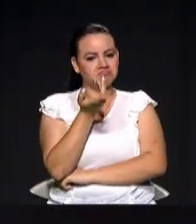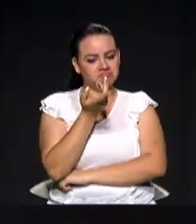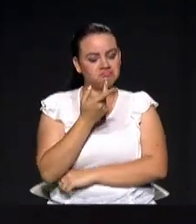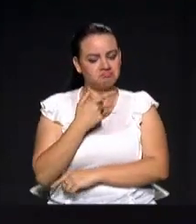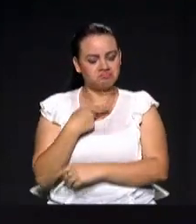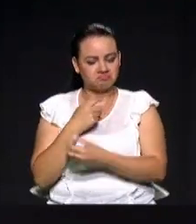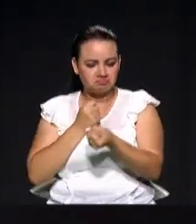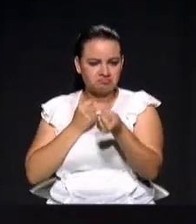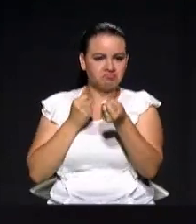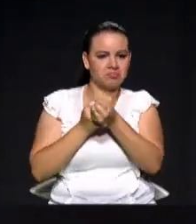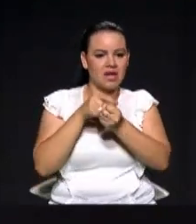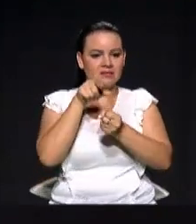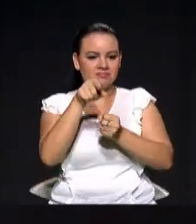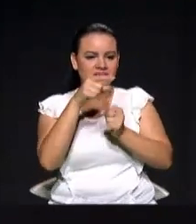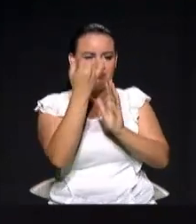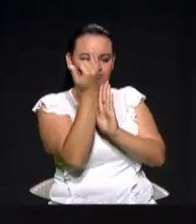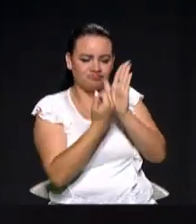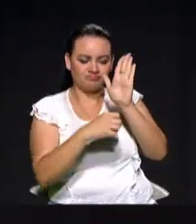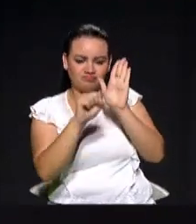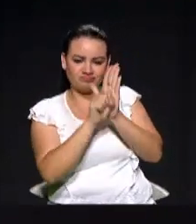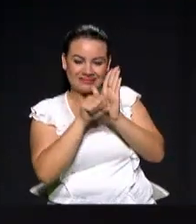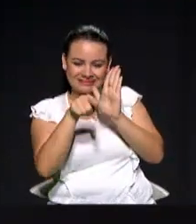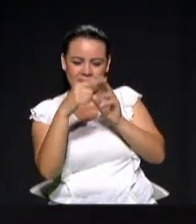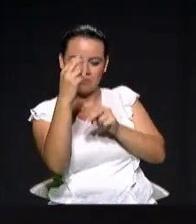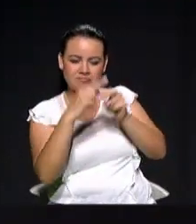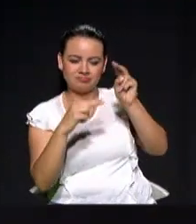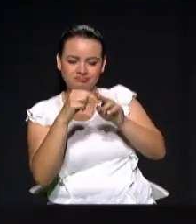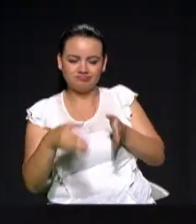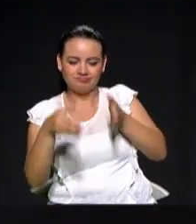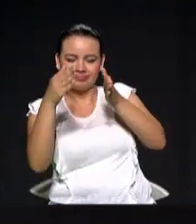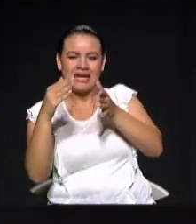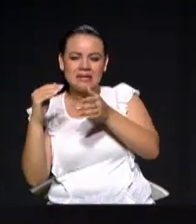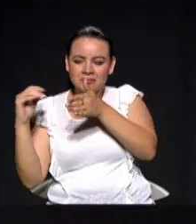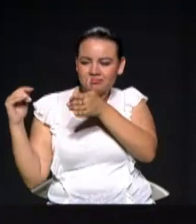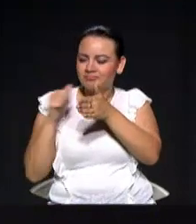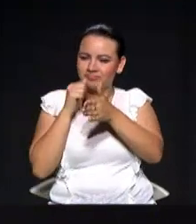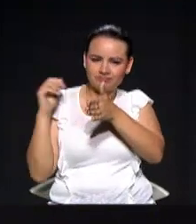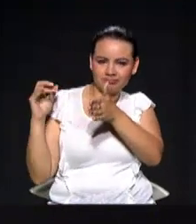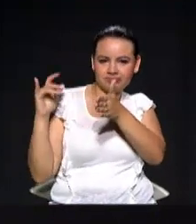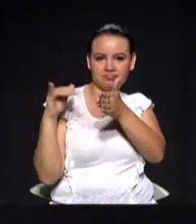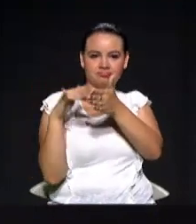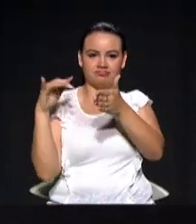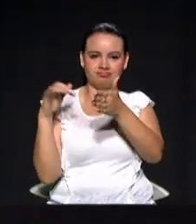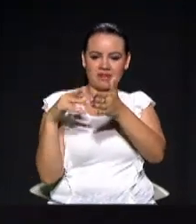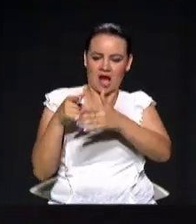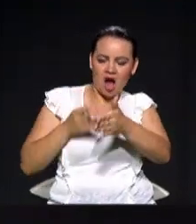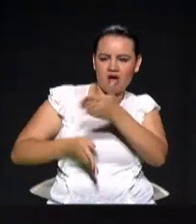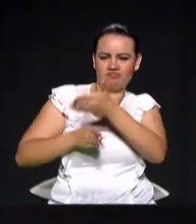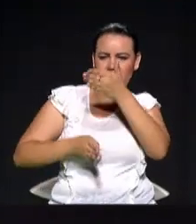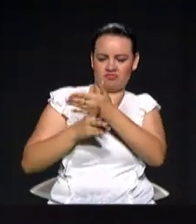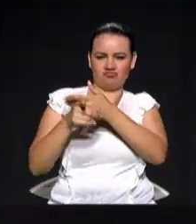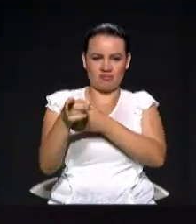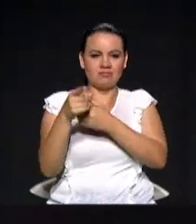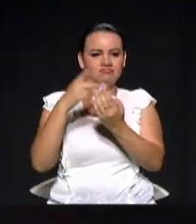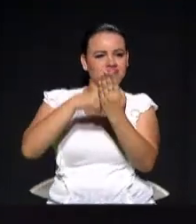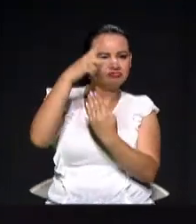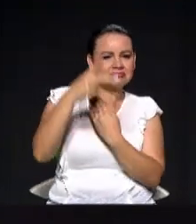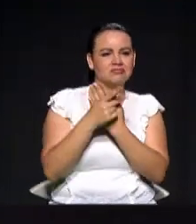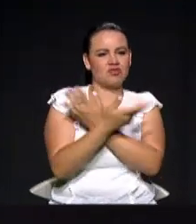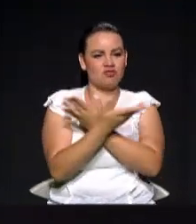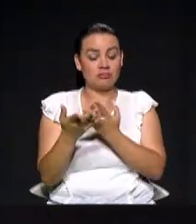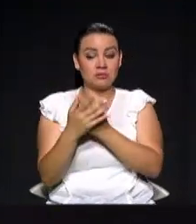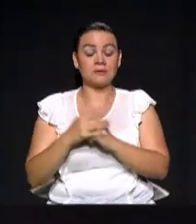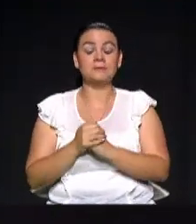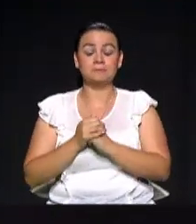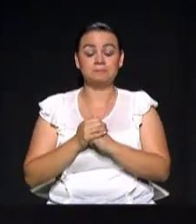Medellín pueda seguir desarrollando sus proyectos y programas y pueda generar calidad de vida a la